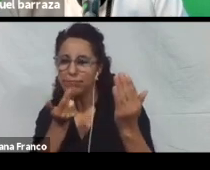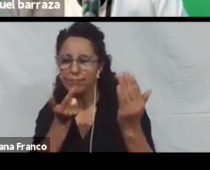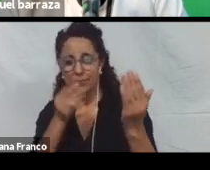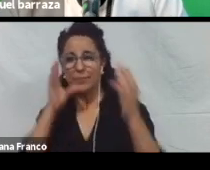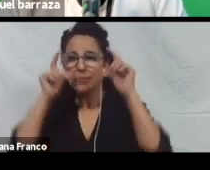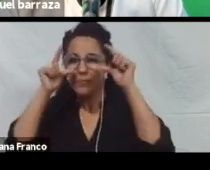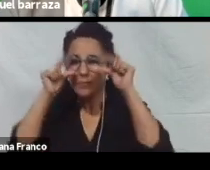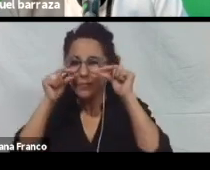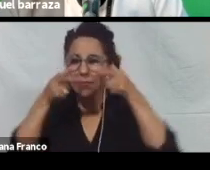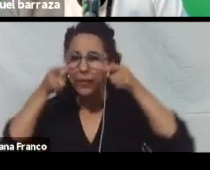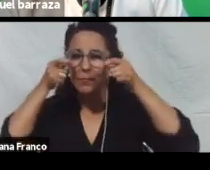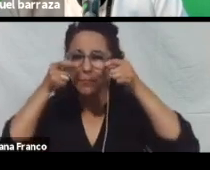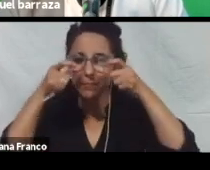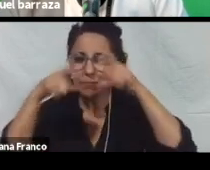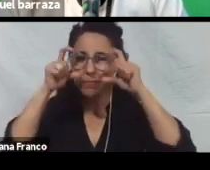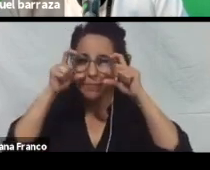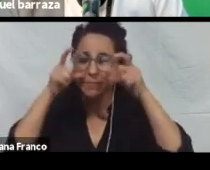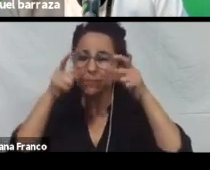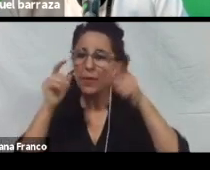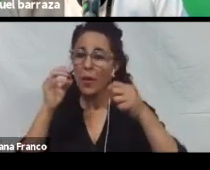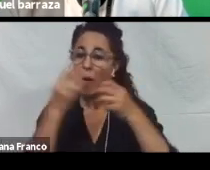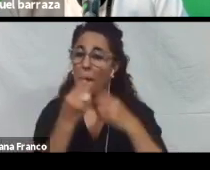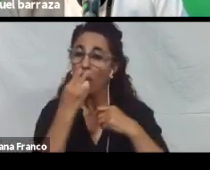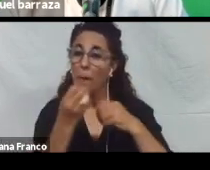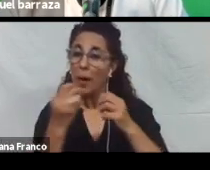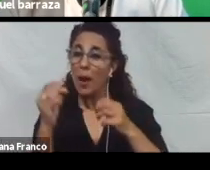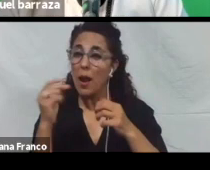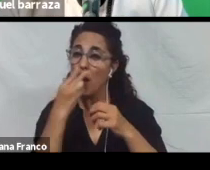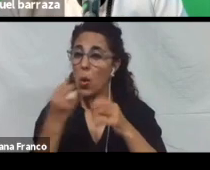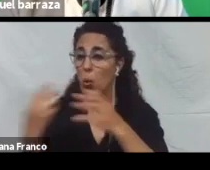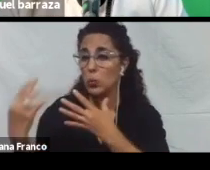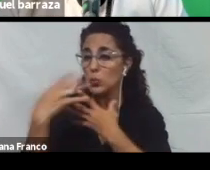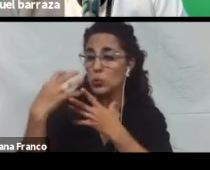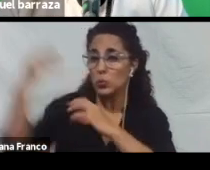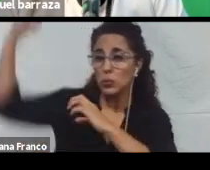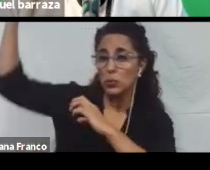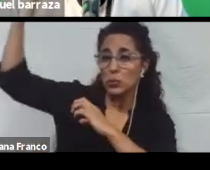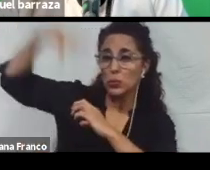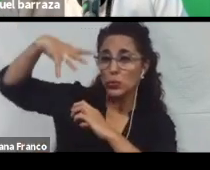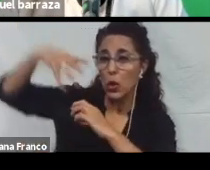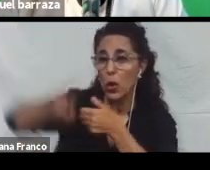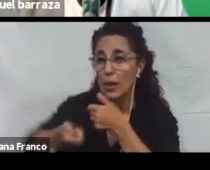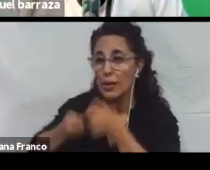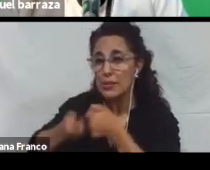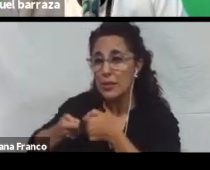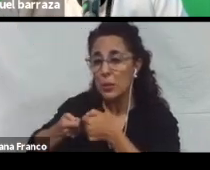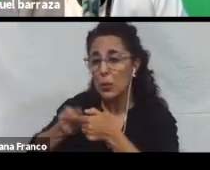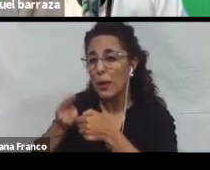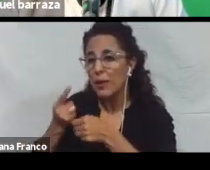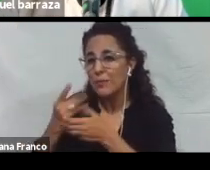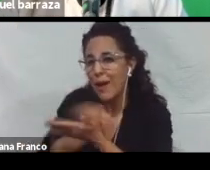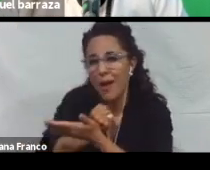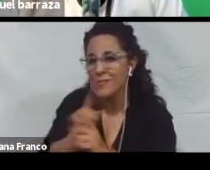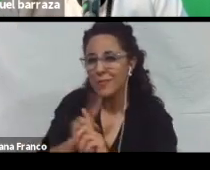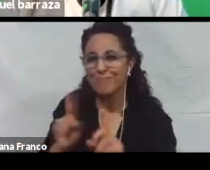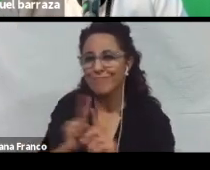tiene bien configurado. El brillo de su celular. Una persona. Que le esté pegando el sol. En la pantalla. No está. Accidiendo a esa información. Porque no lo está